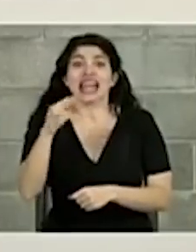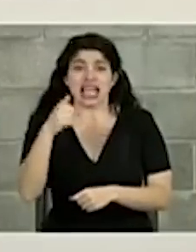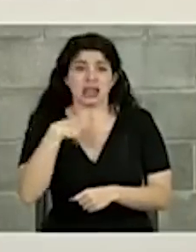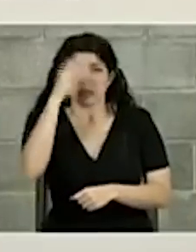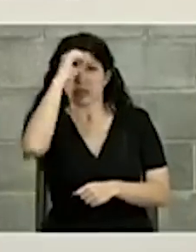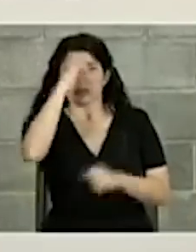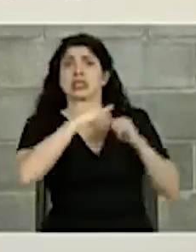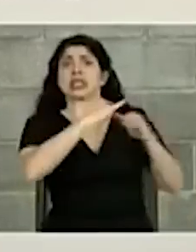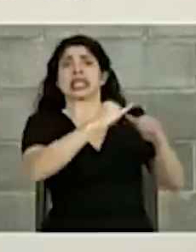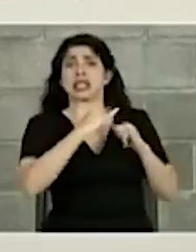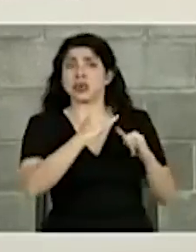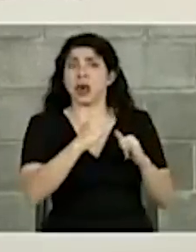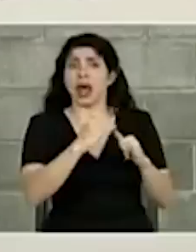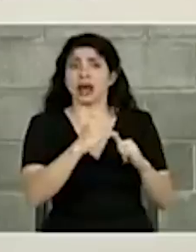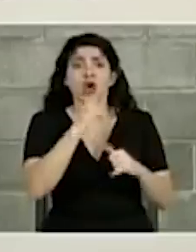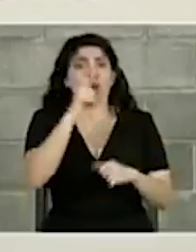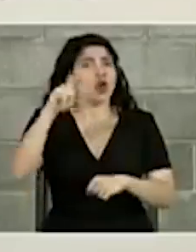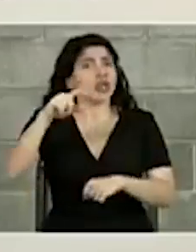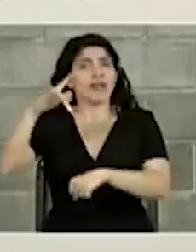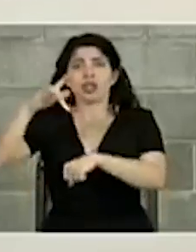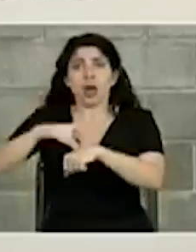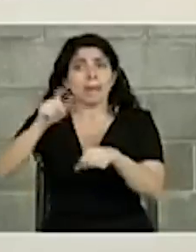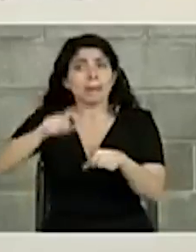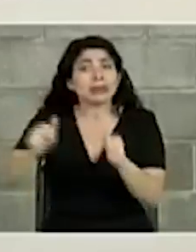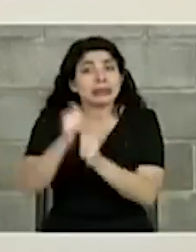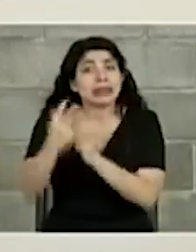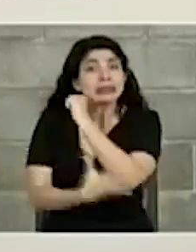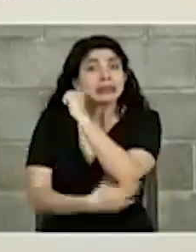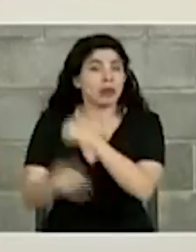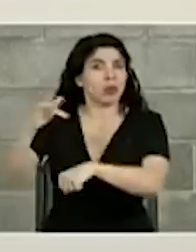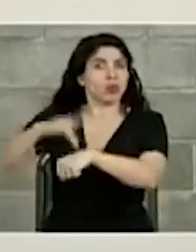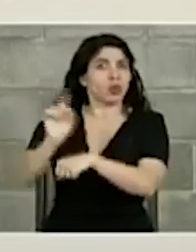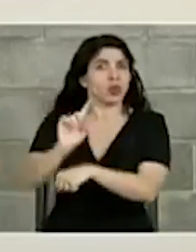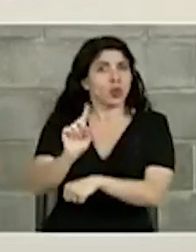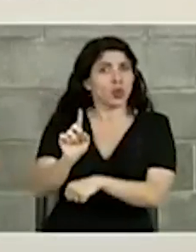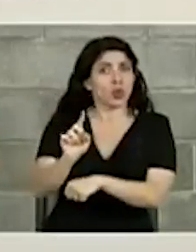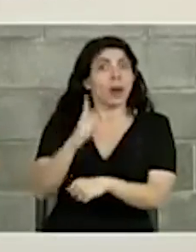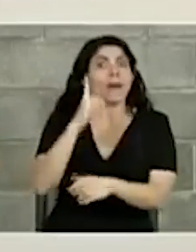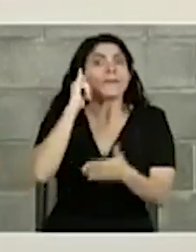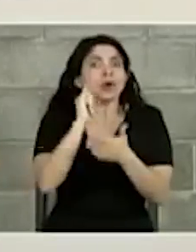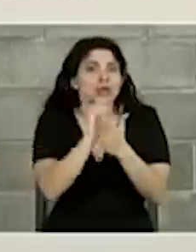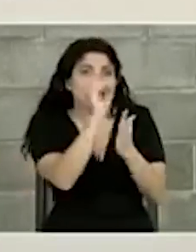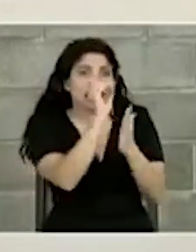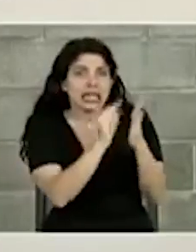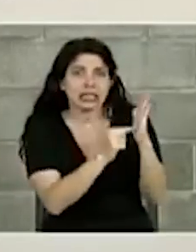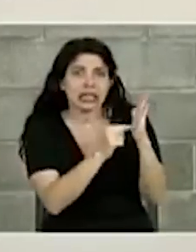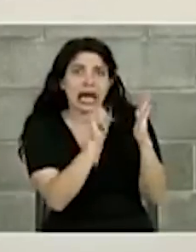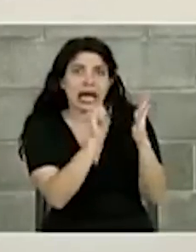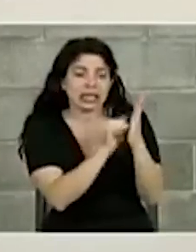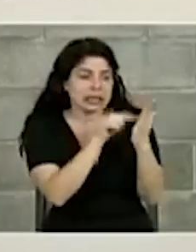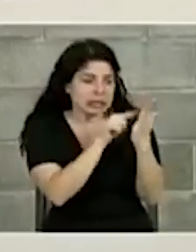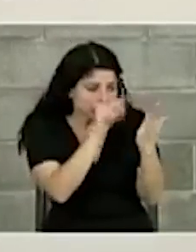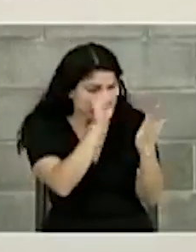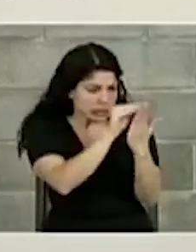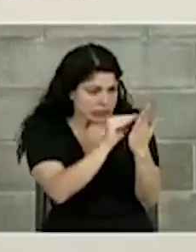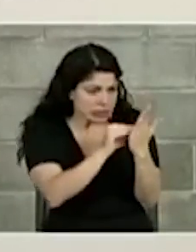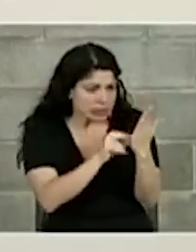comparto no tiene que tocar a los más pobres y está hecho para eso no toca